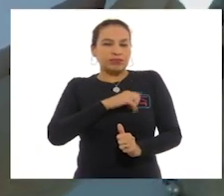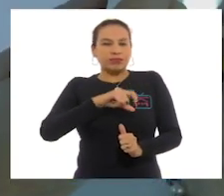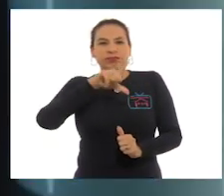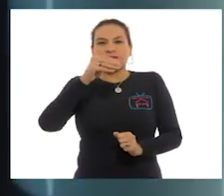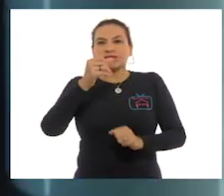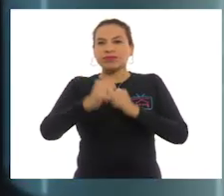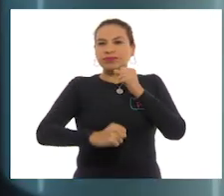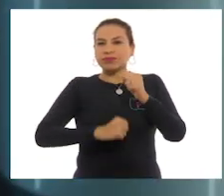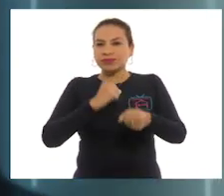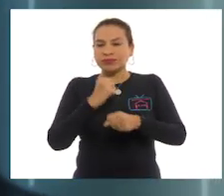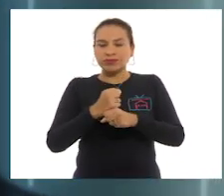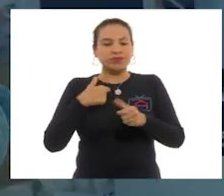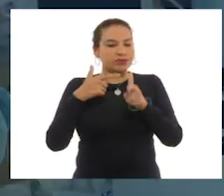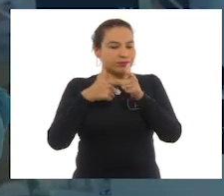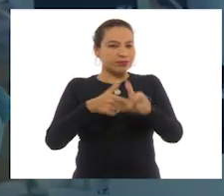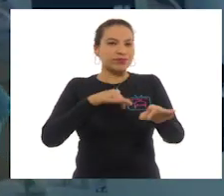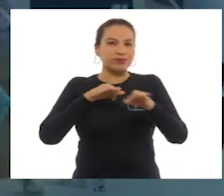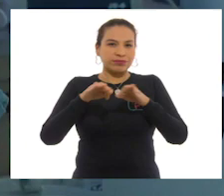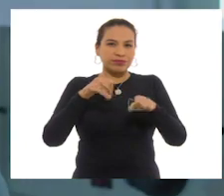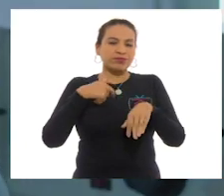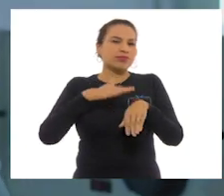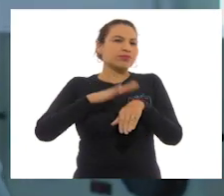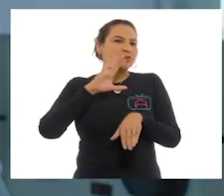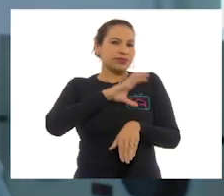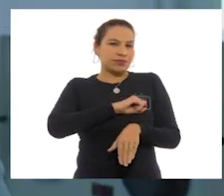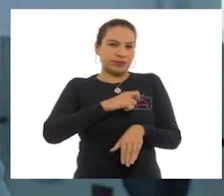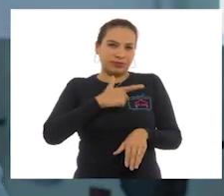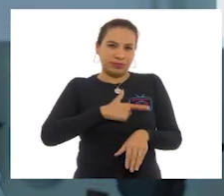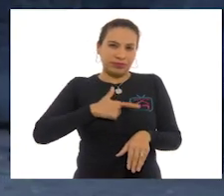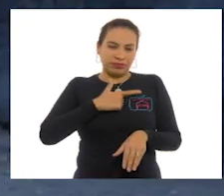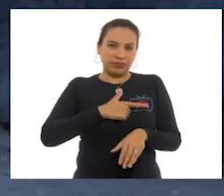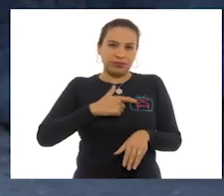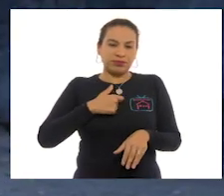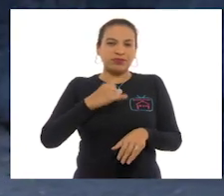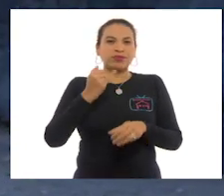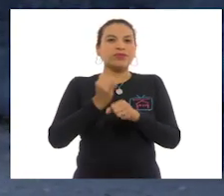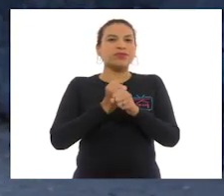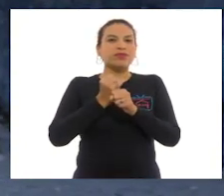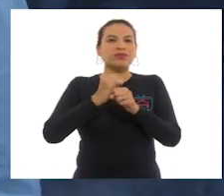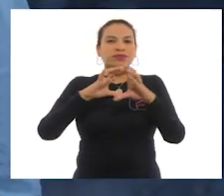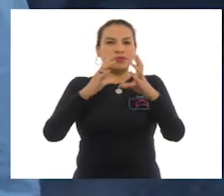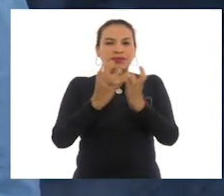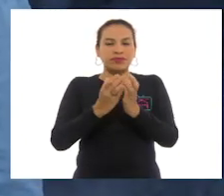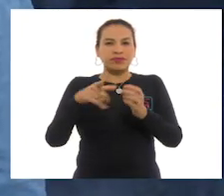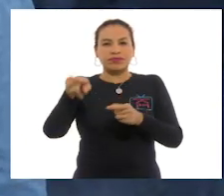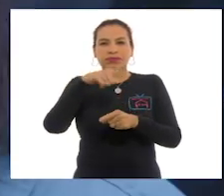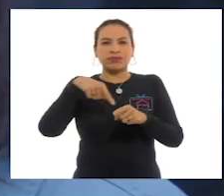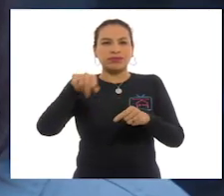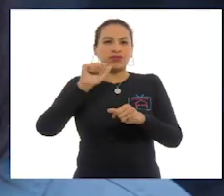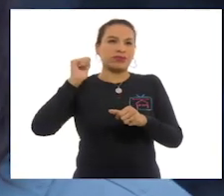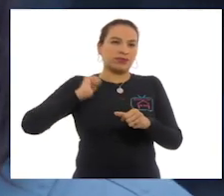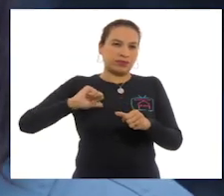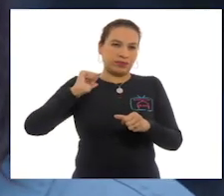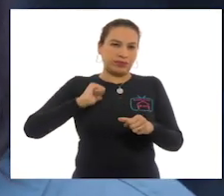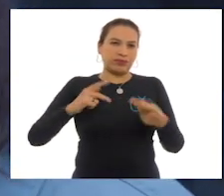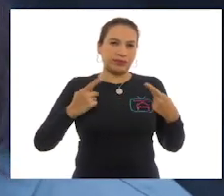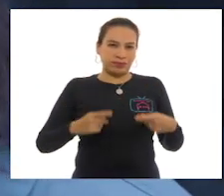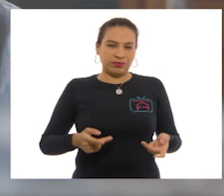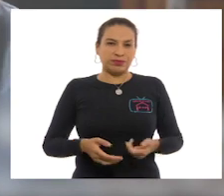de muchos años, sigo trabajando en lo que más me apasiona. Investigo a nuestro planeta y a nuestros antepasados.